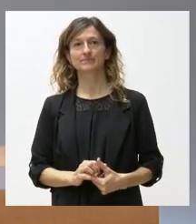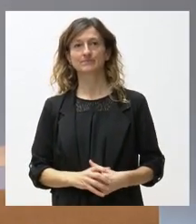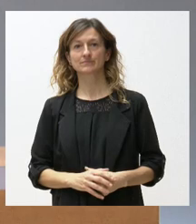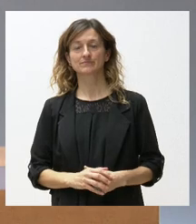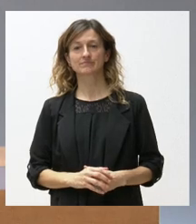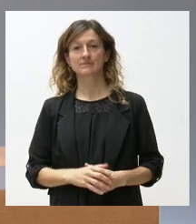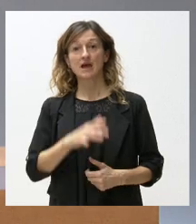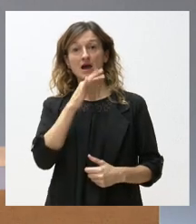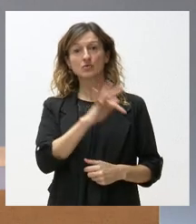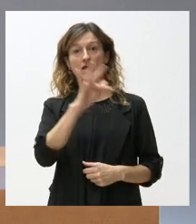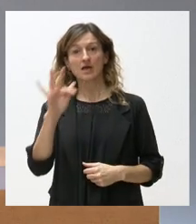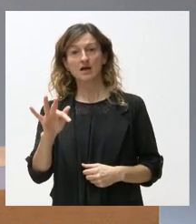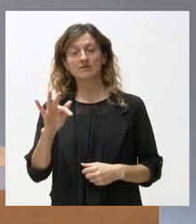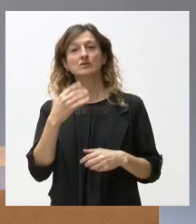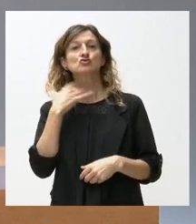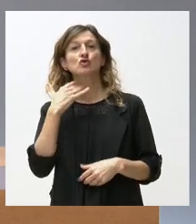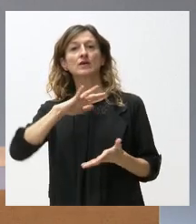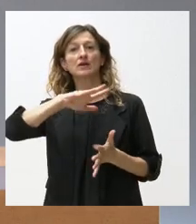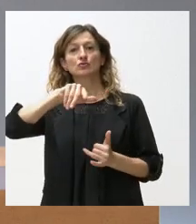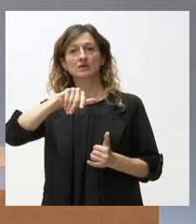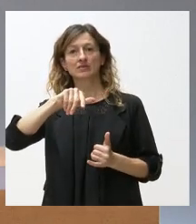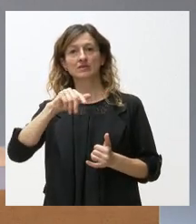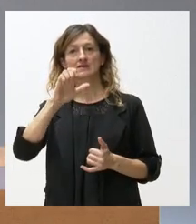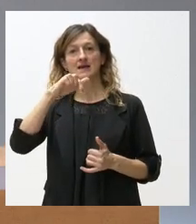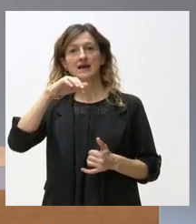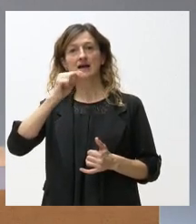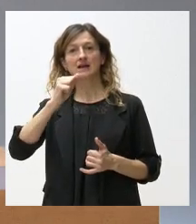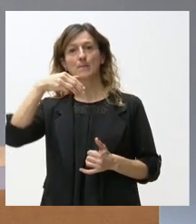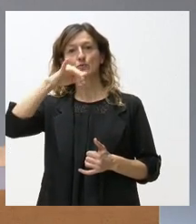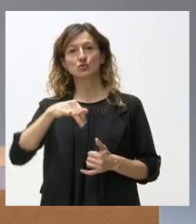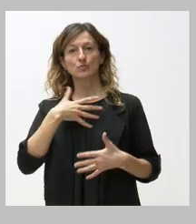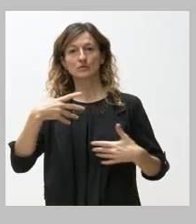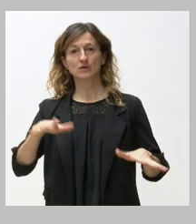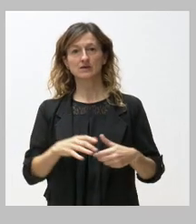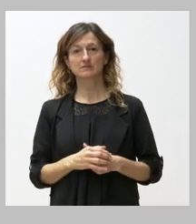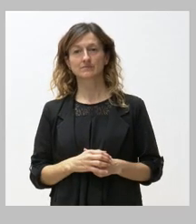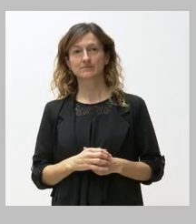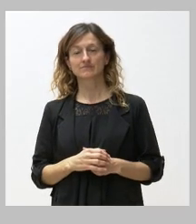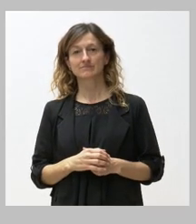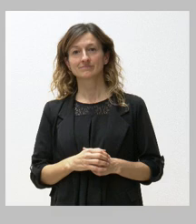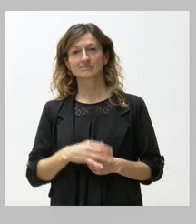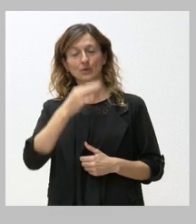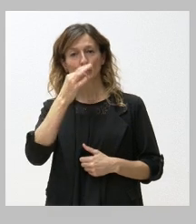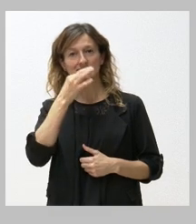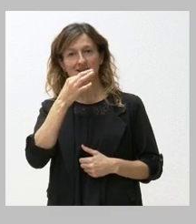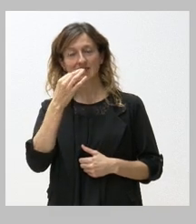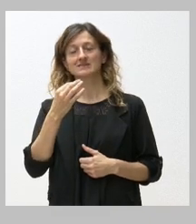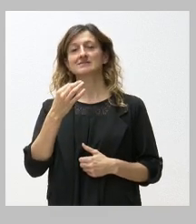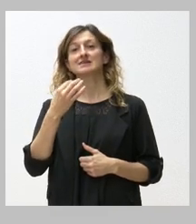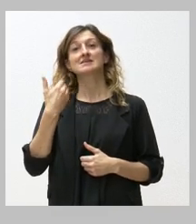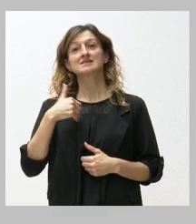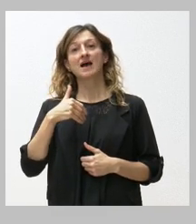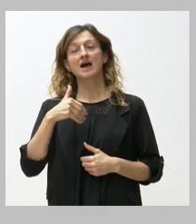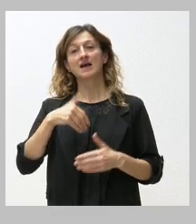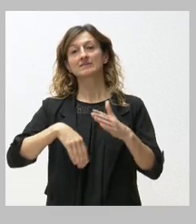Continuamos ahora con Soria Noticias Encarno Muñoz cuando quieras Hola buenas tardes después de la votación del